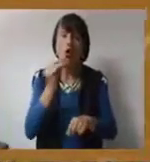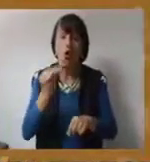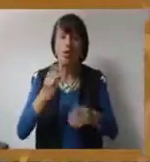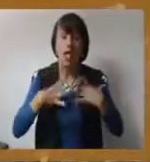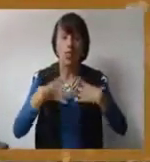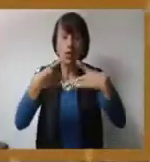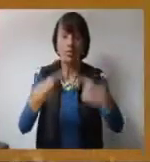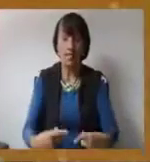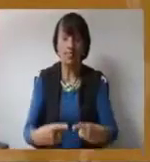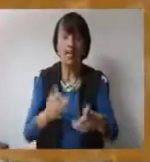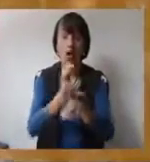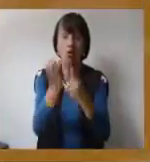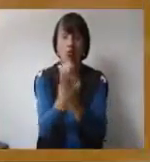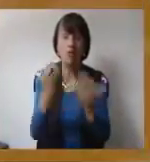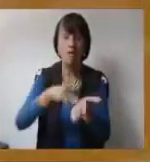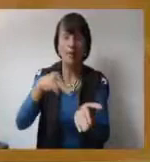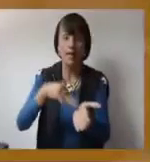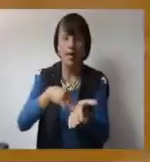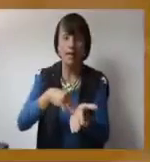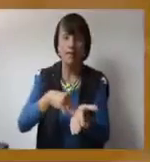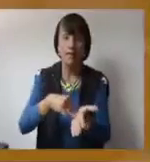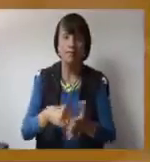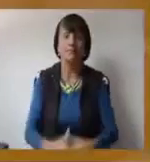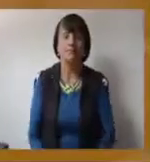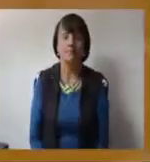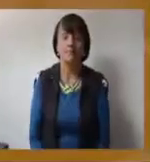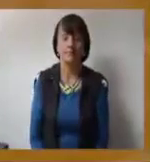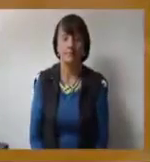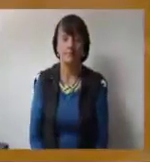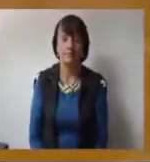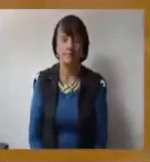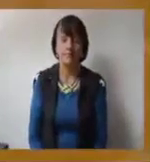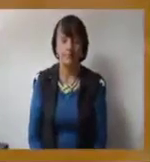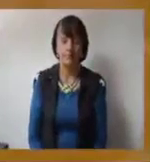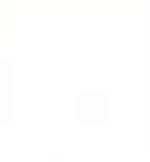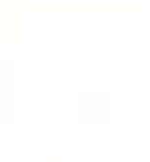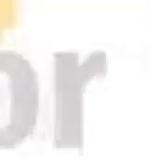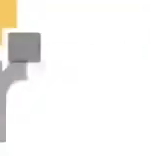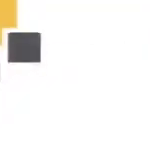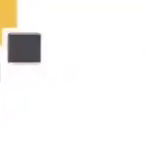para niños, jóvenes y adolescentes. Desde Cultura Miranda, Gilmer Leal.